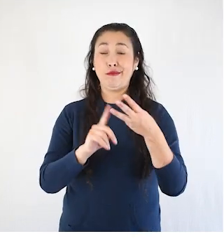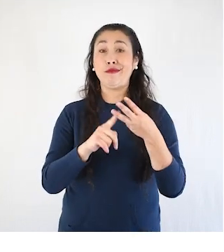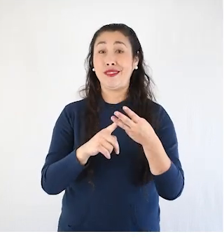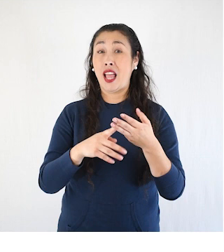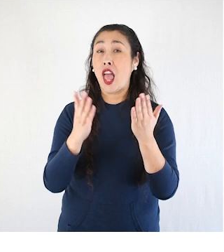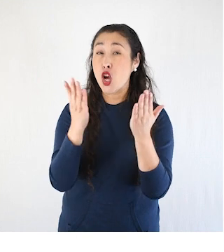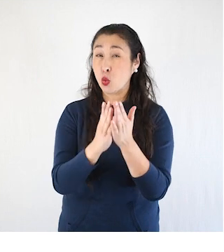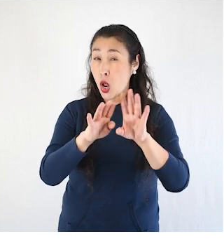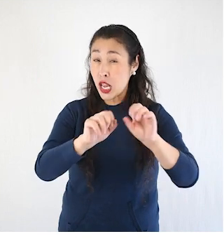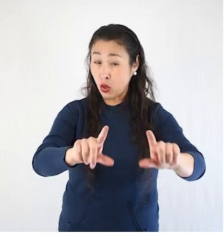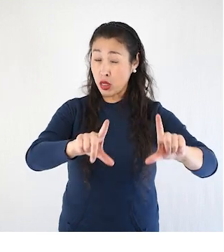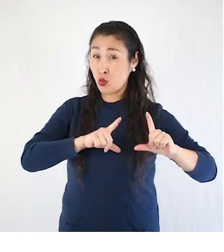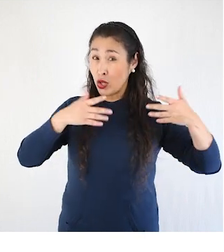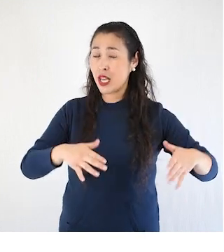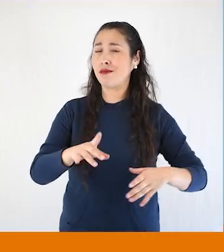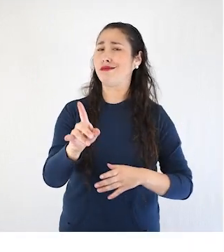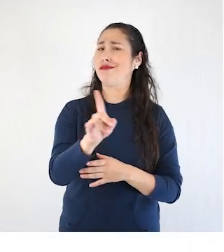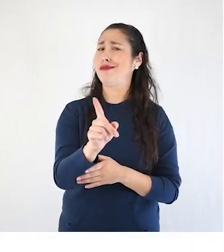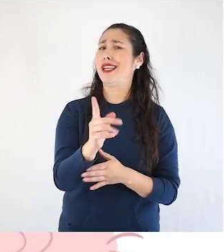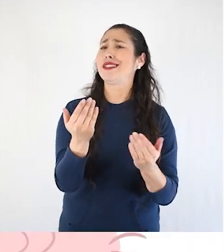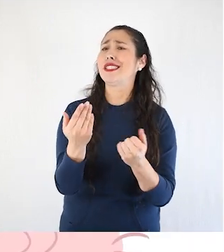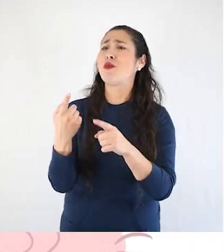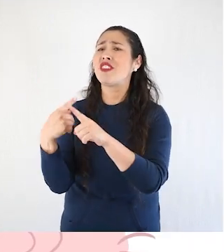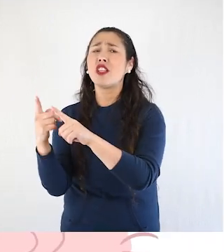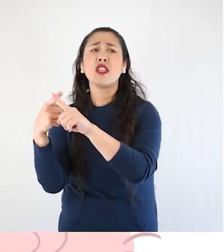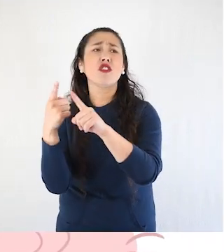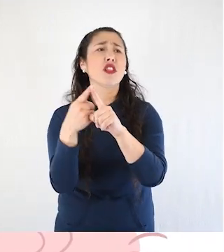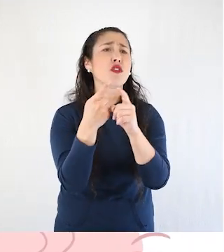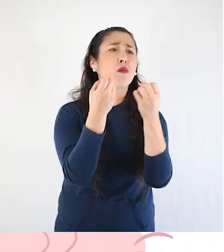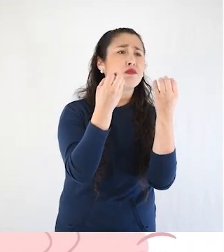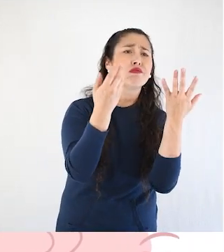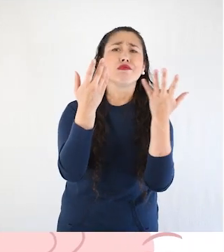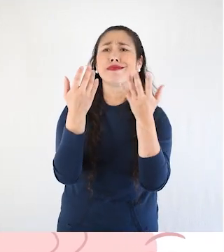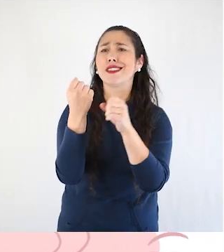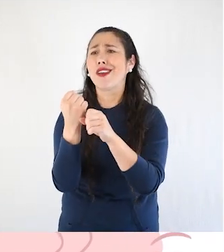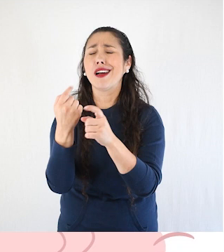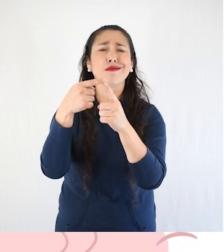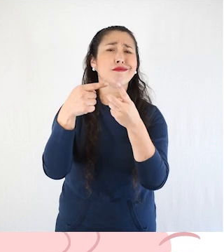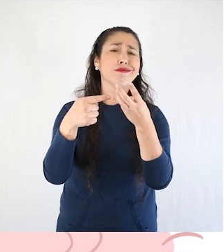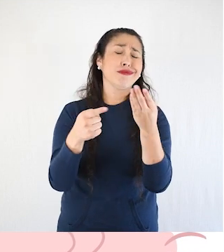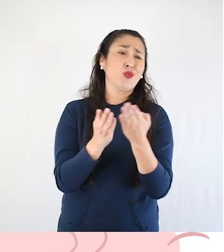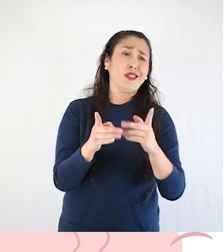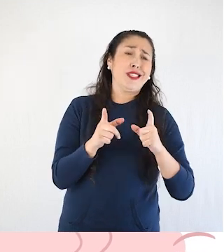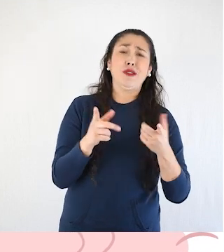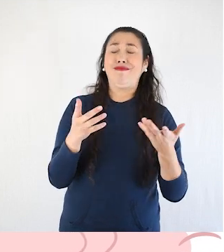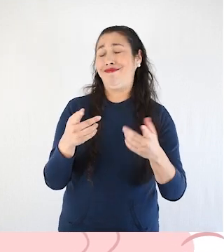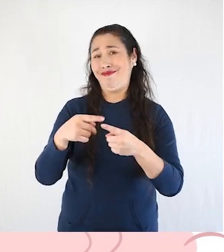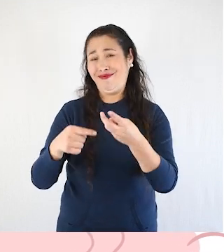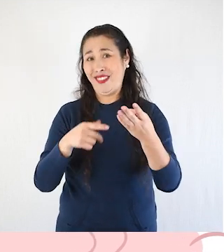Aún nos falta tiempo para terminar nuestros estudios. Es importante poder formarnos en diferentes aspectos para ser adultos.